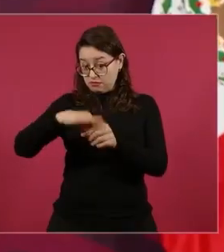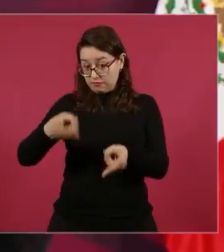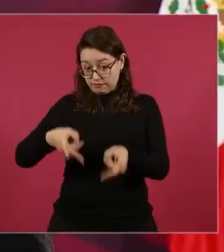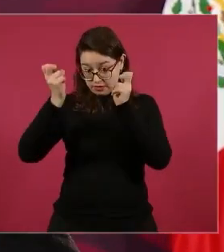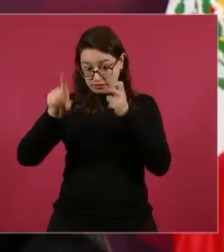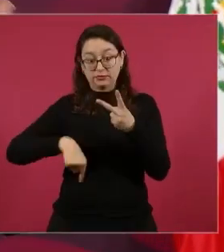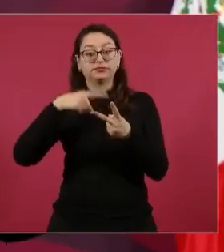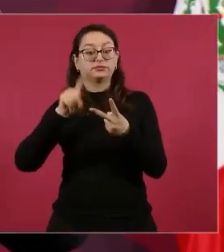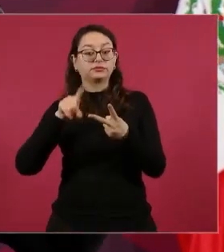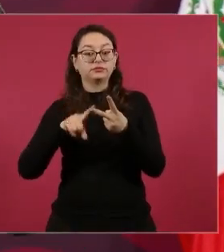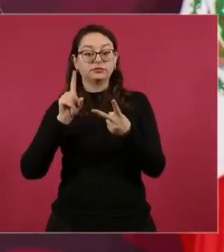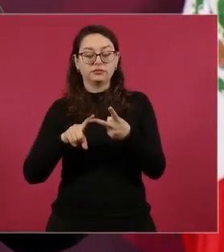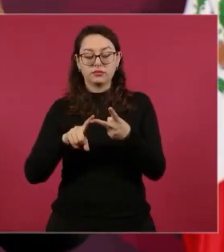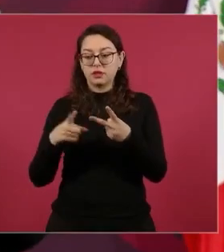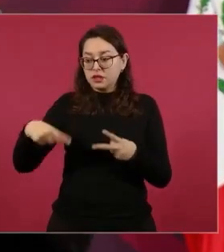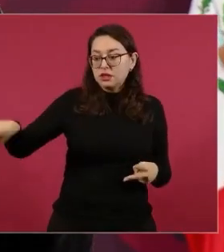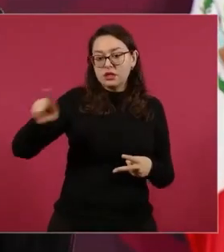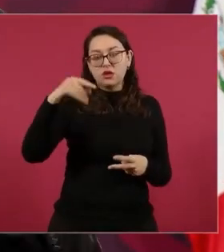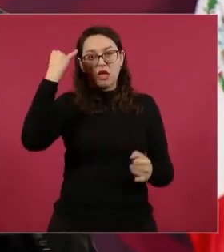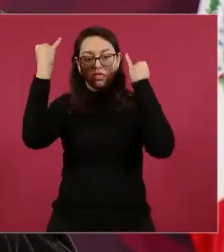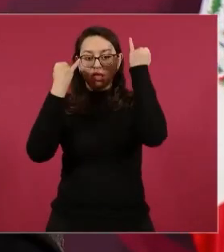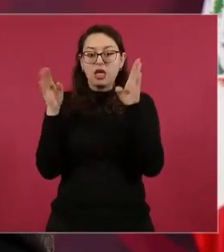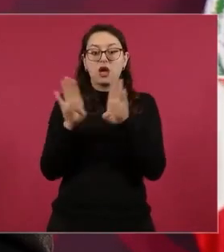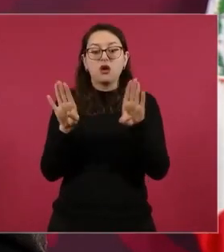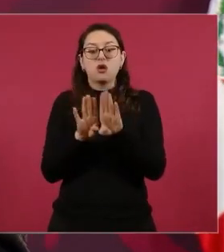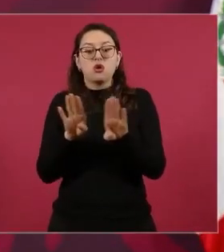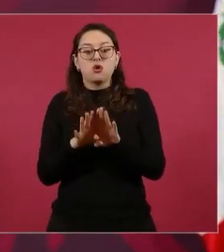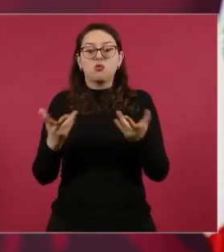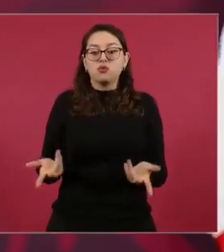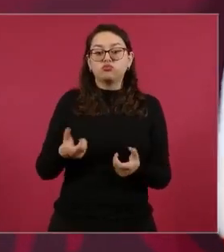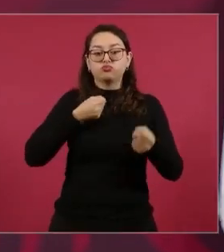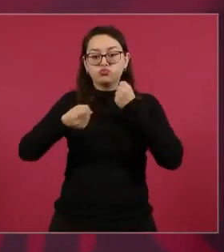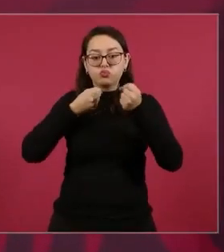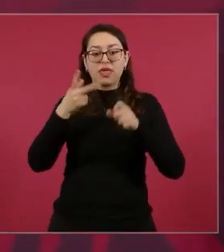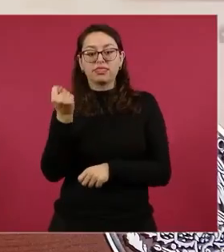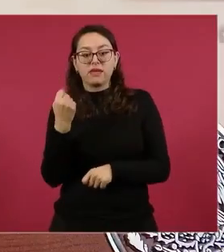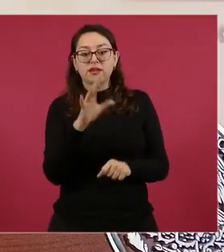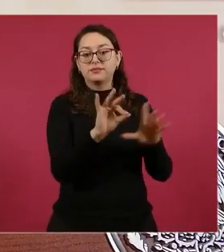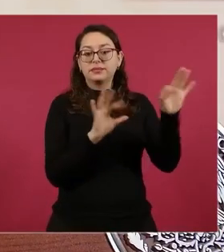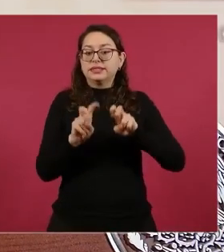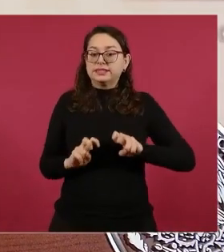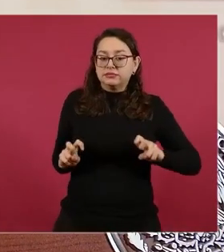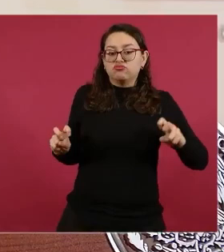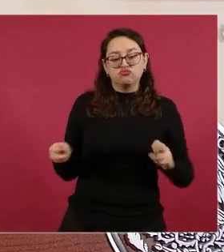hicieron un circo un teatro con conductores de televisión